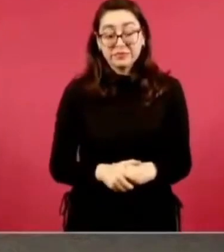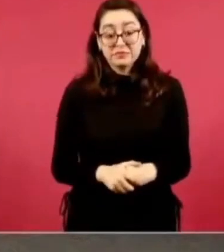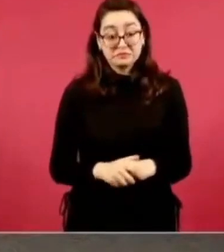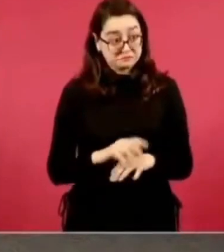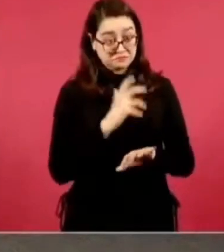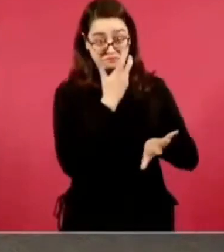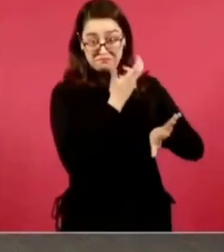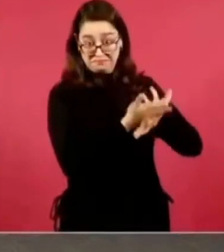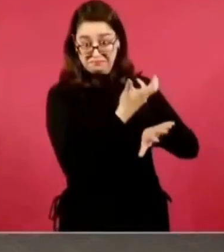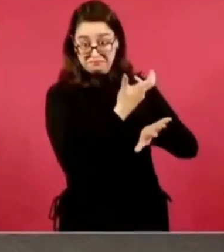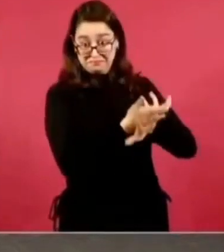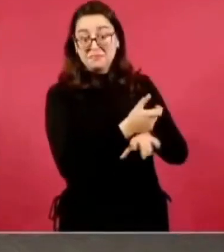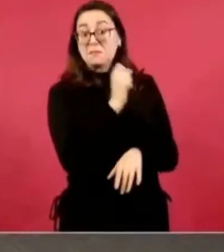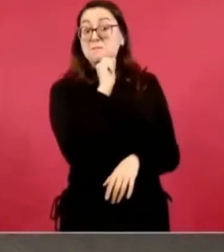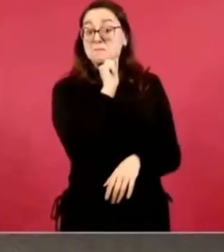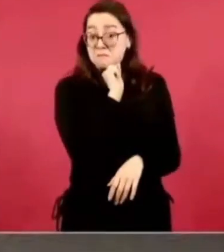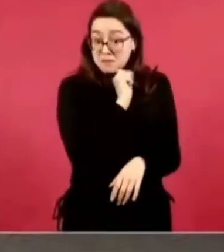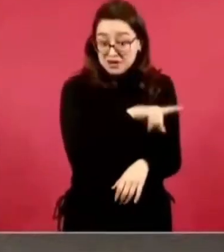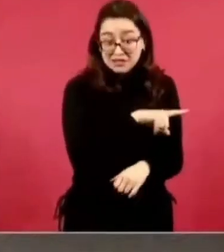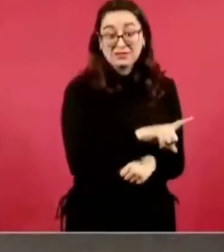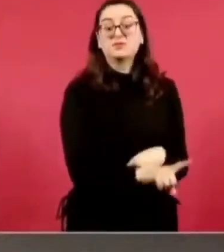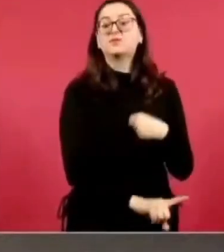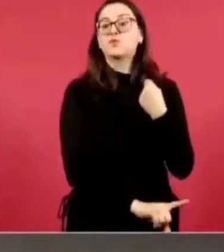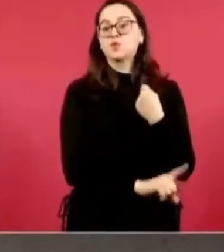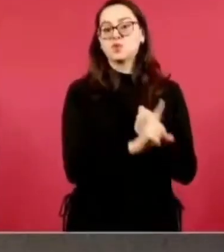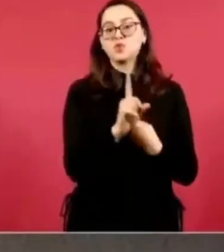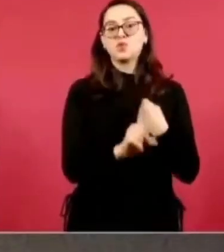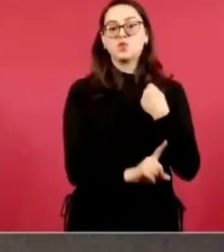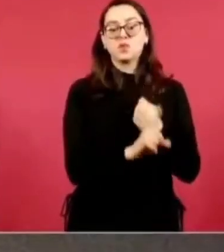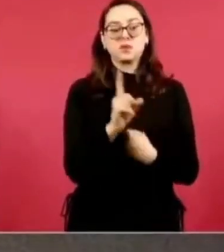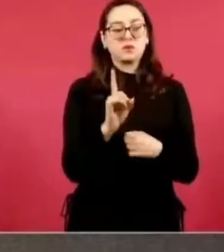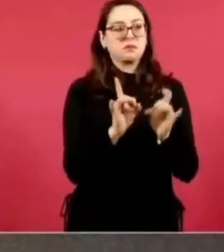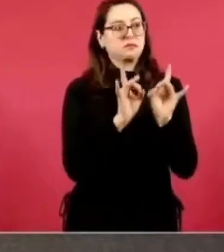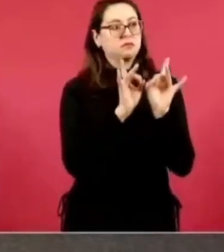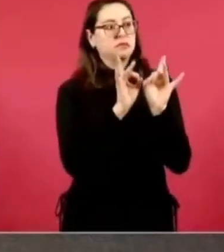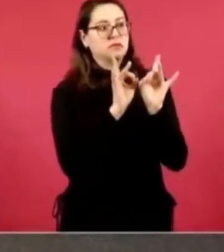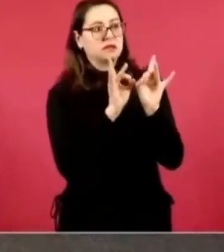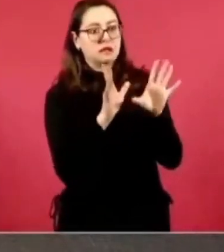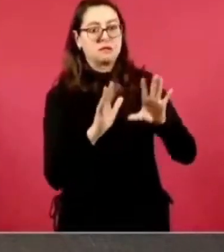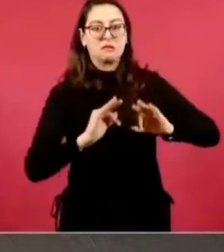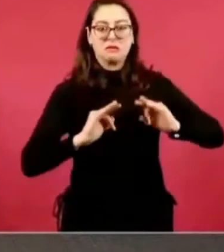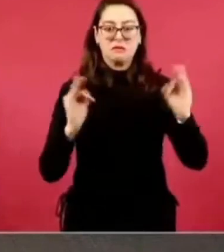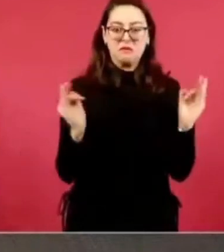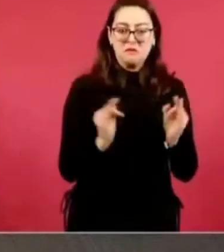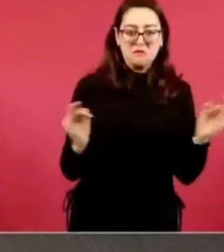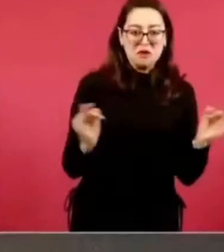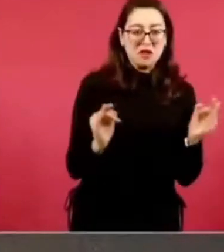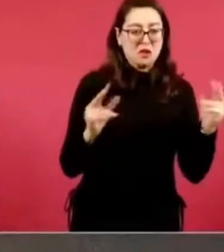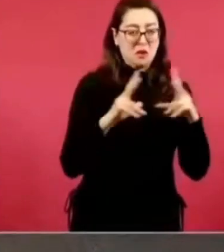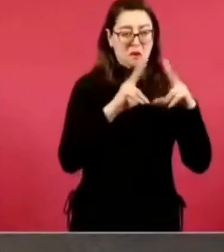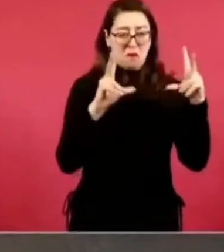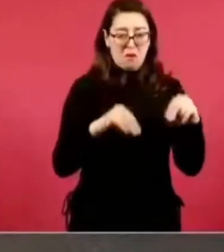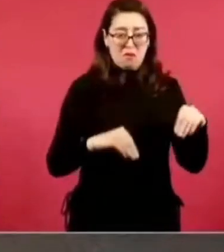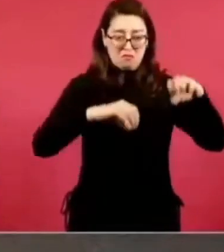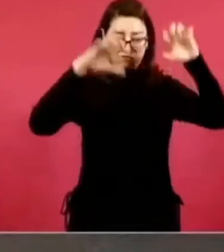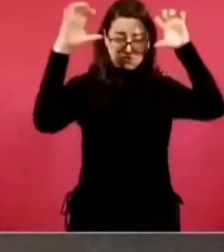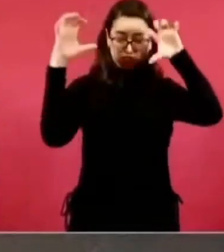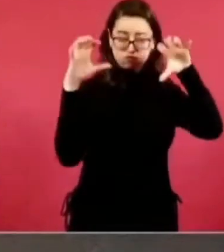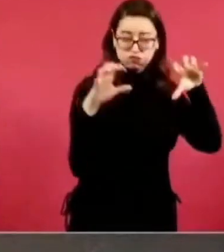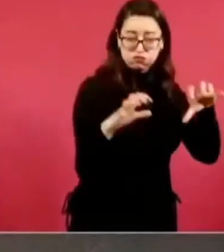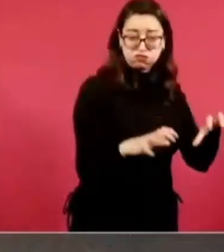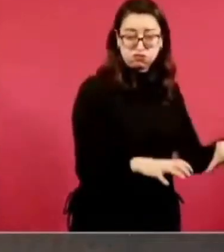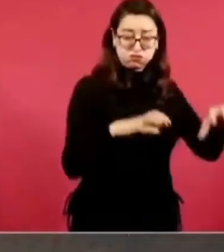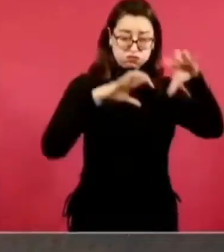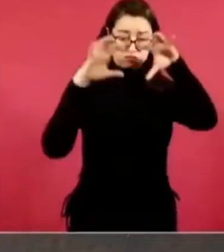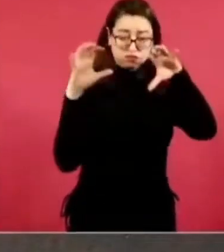con las heladas nevadas en